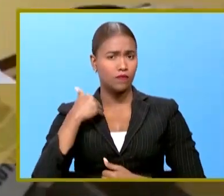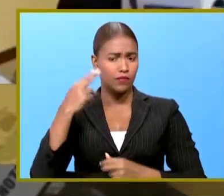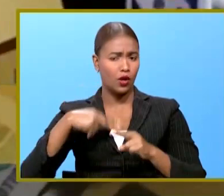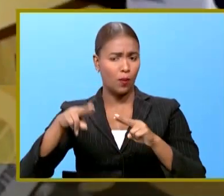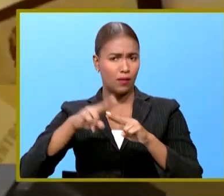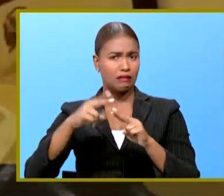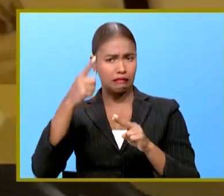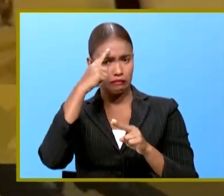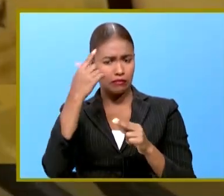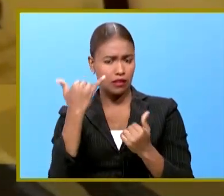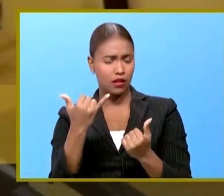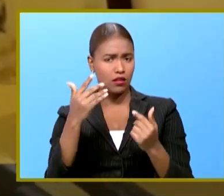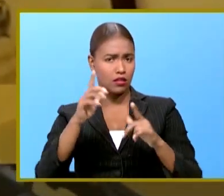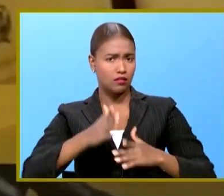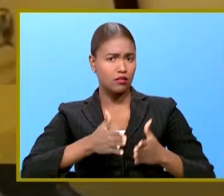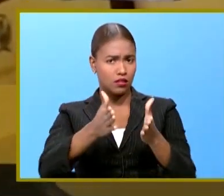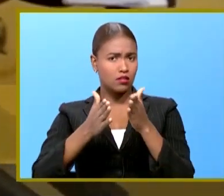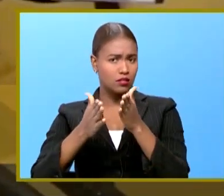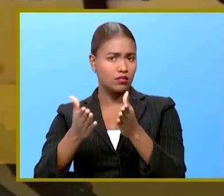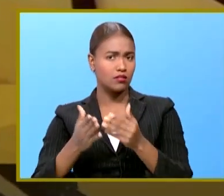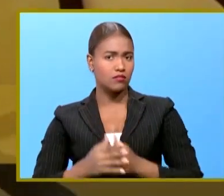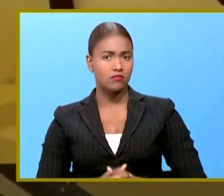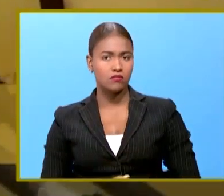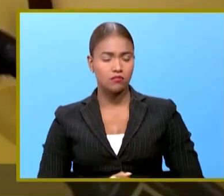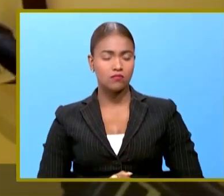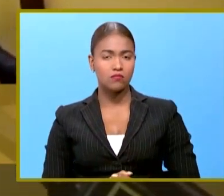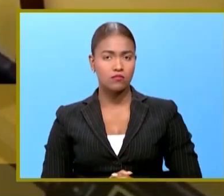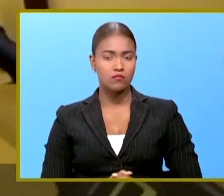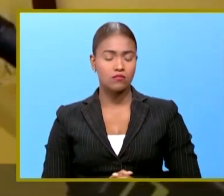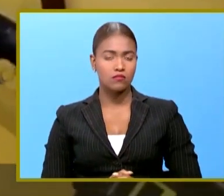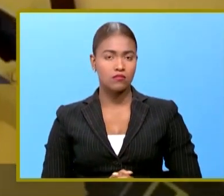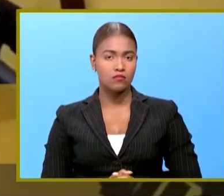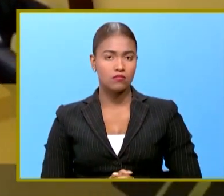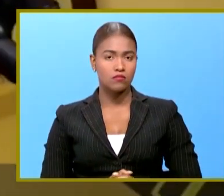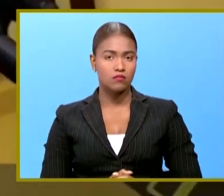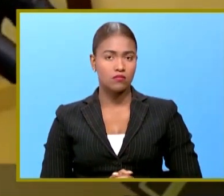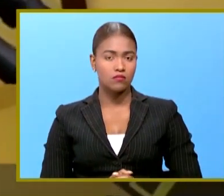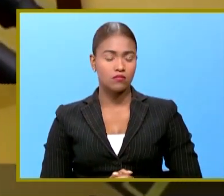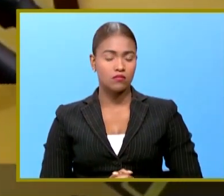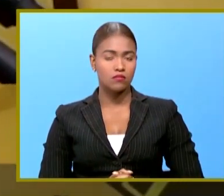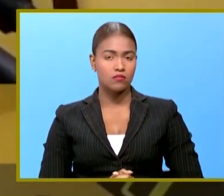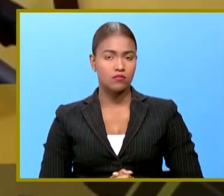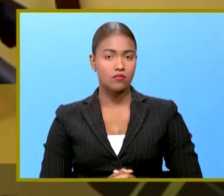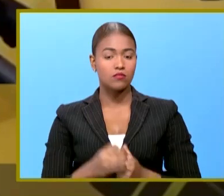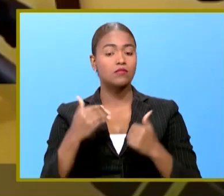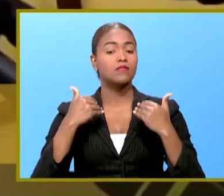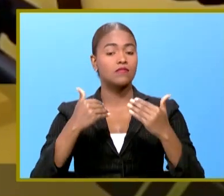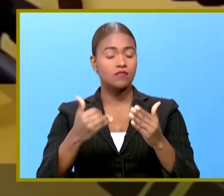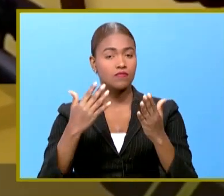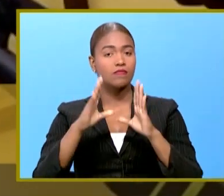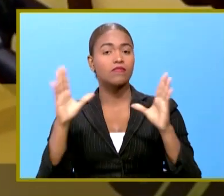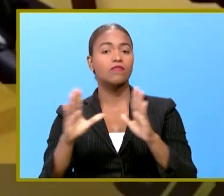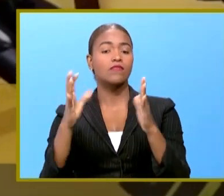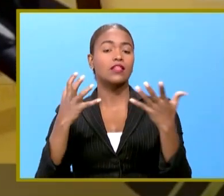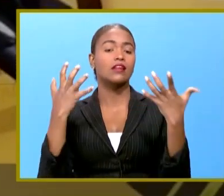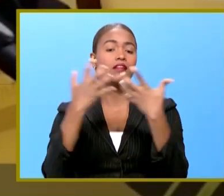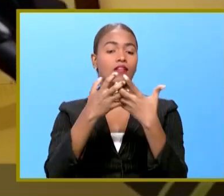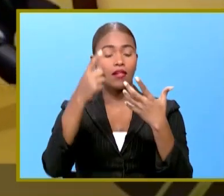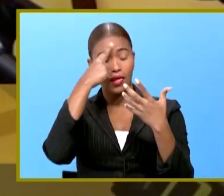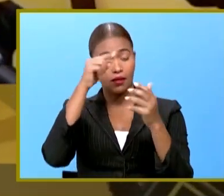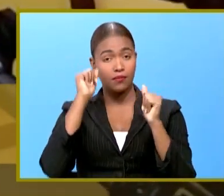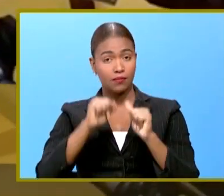de los efectivos en las calles? ¿Tanto aquí en la capital como en Santiago ¿Qué está pasando? Se está haciendo la paratividad correspondiente para